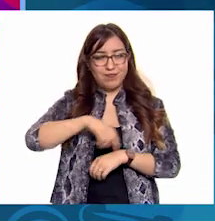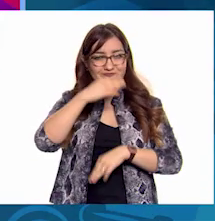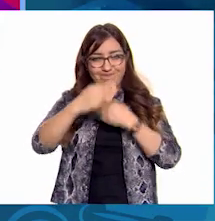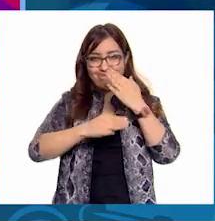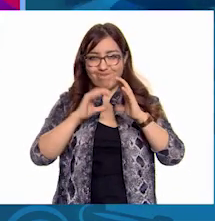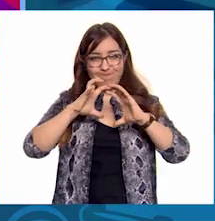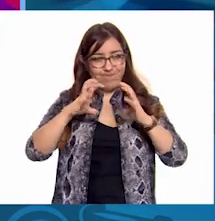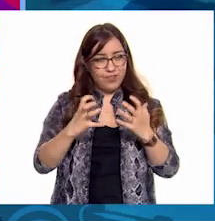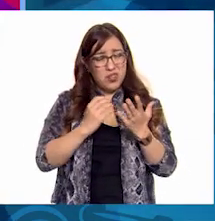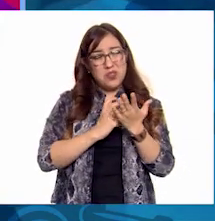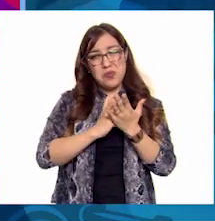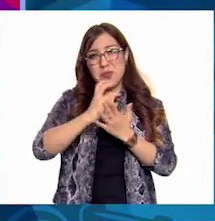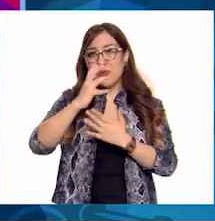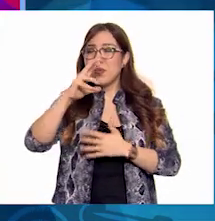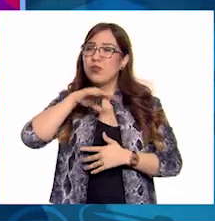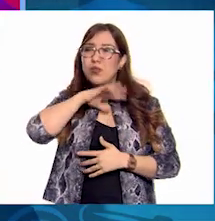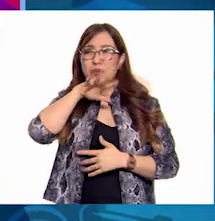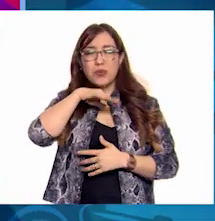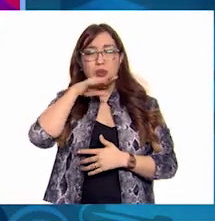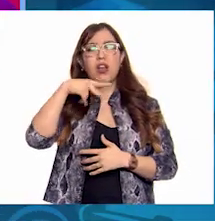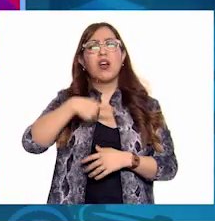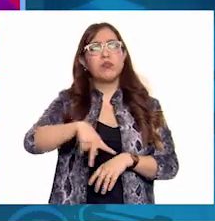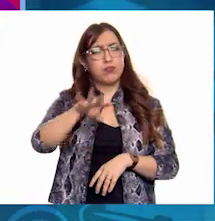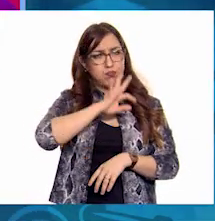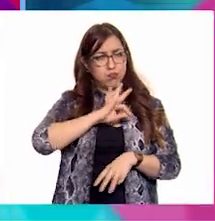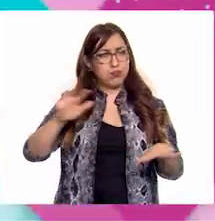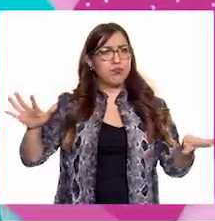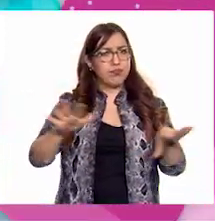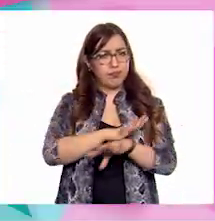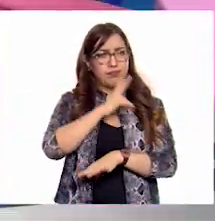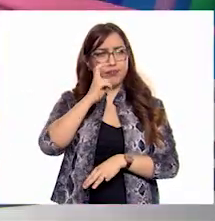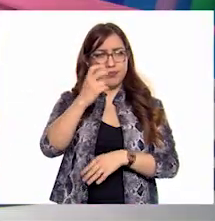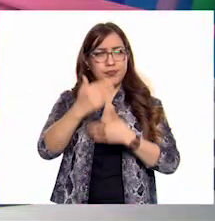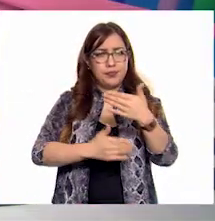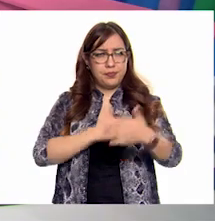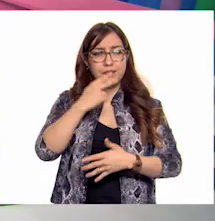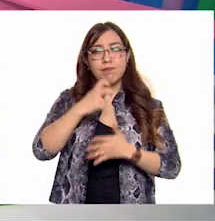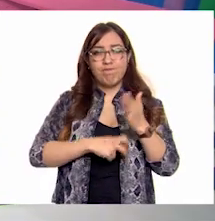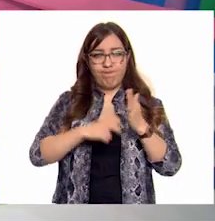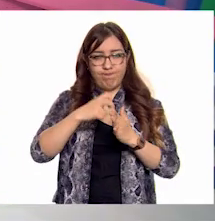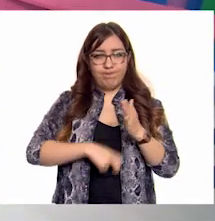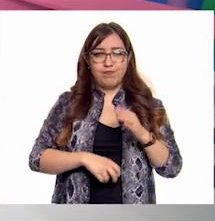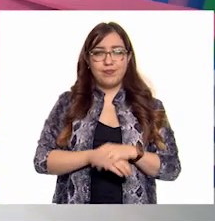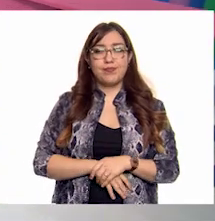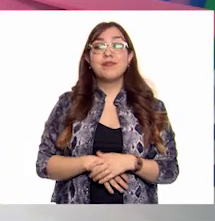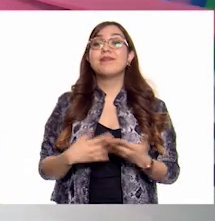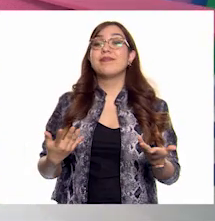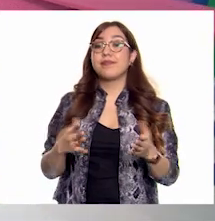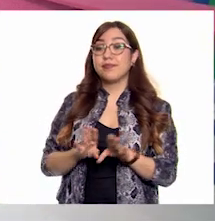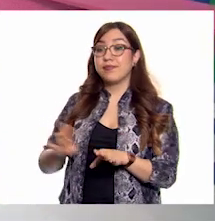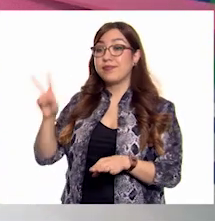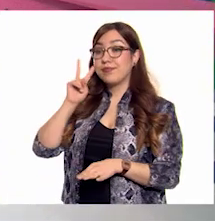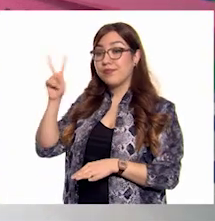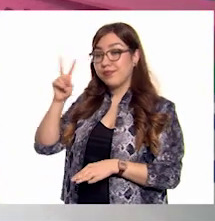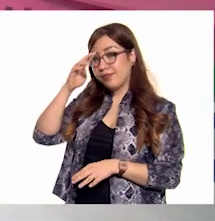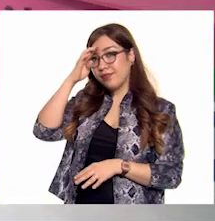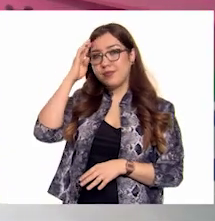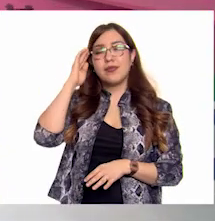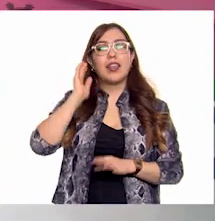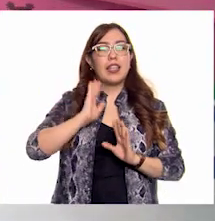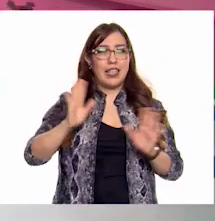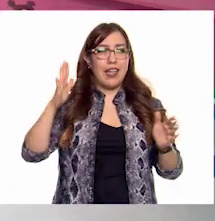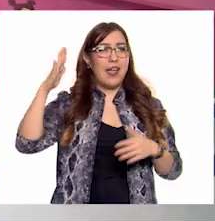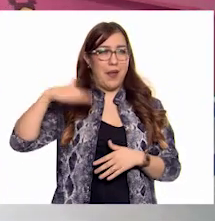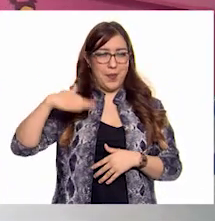posible reducir las emisiones de contaminantes Y los riesgos que estos implican ¿Qué tal? Híjoles Como vimos,